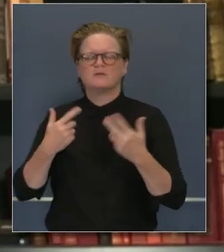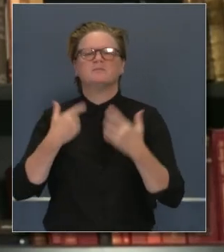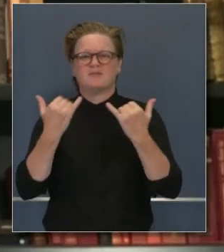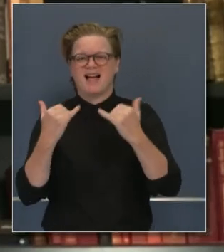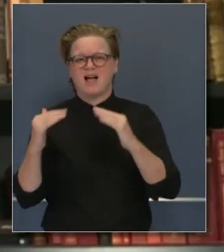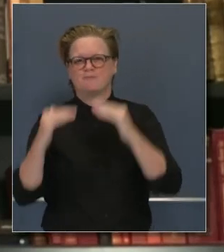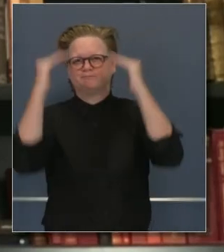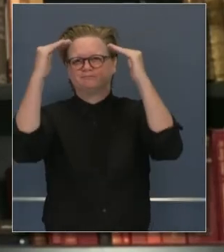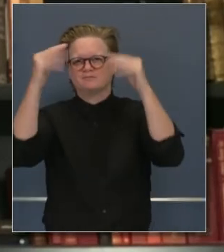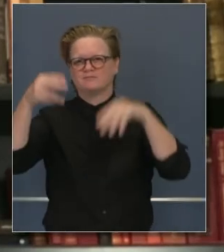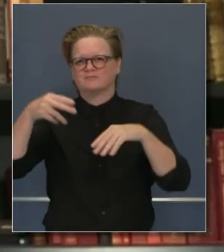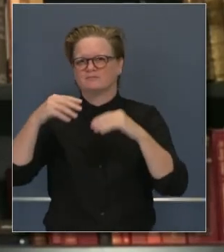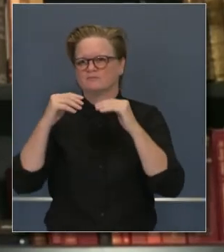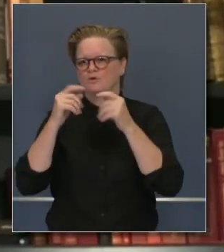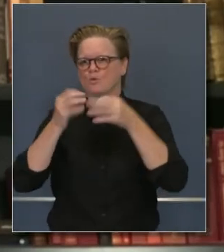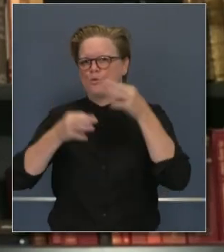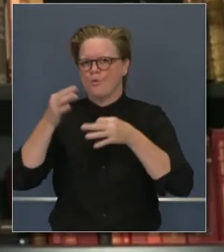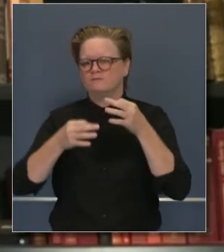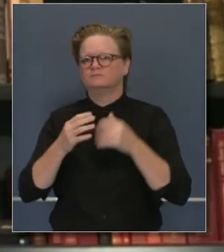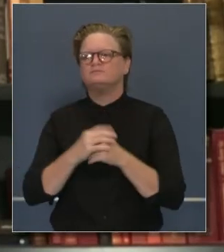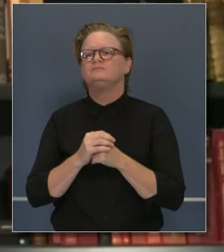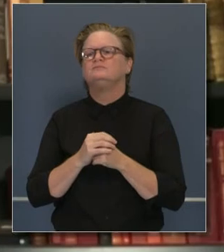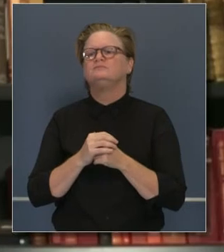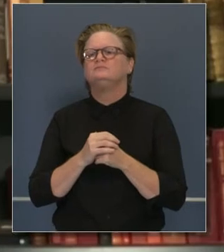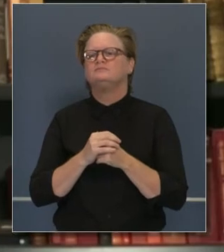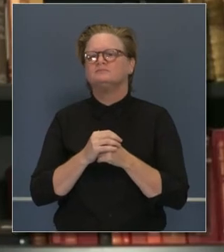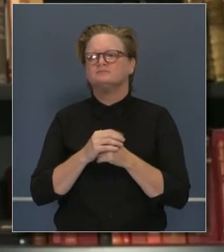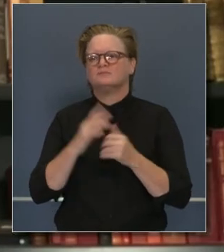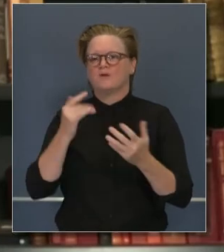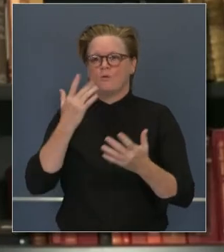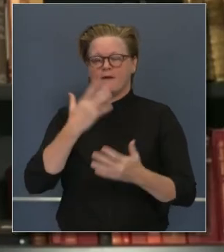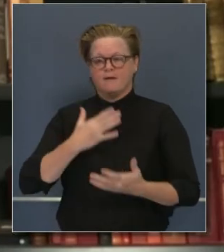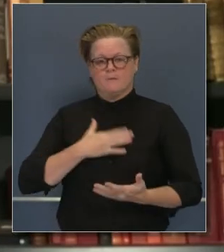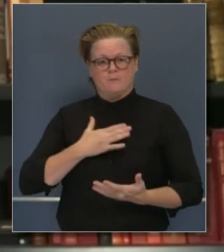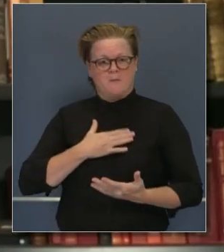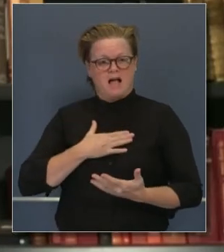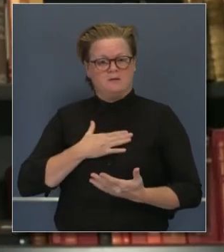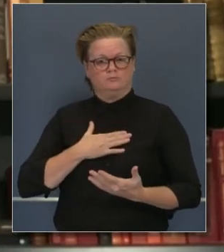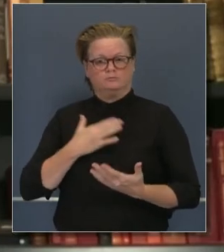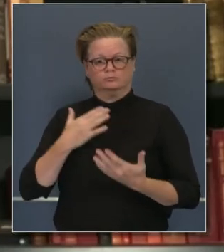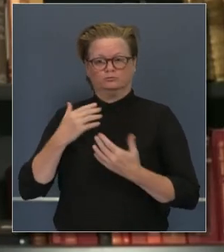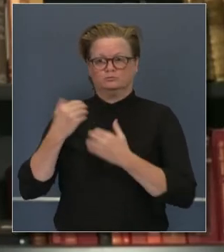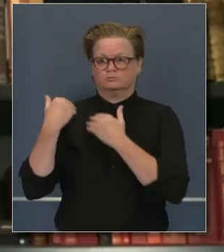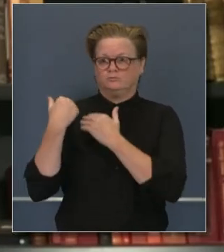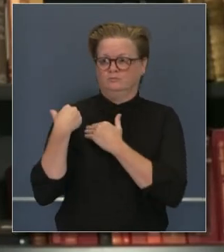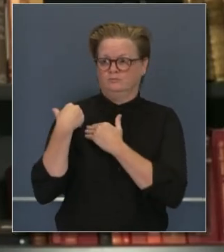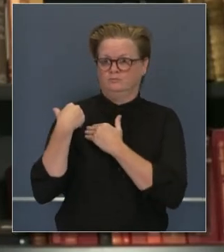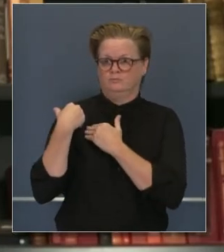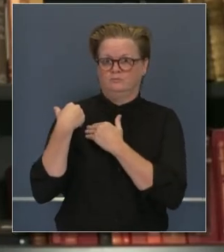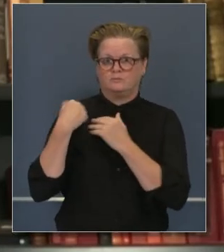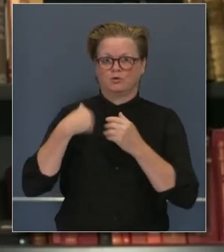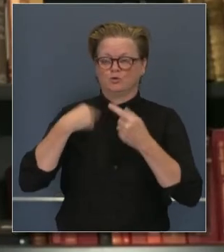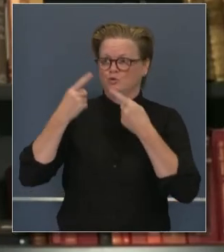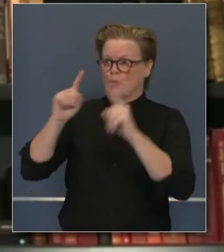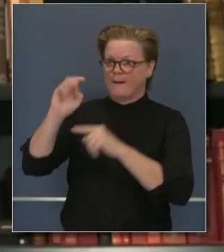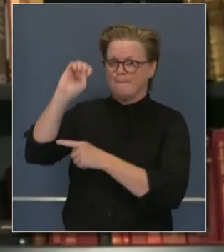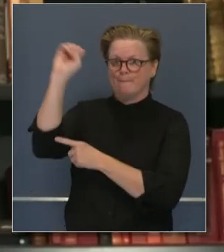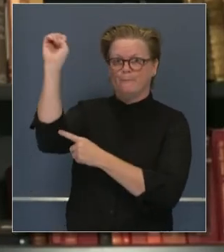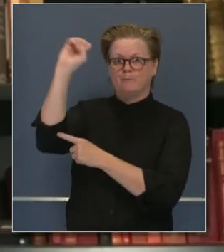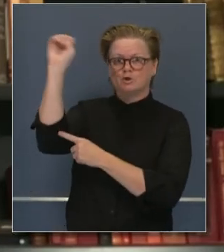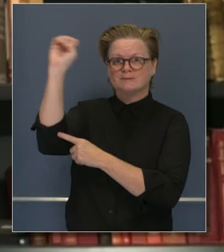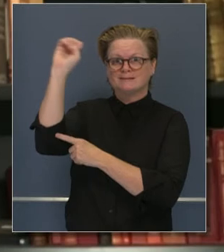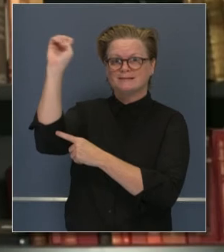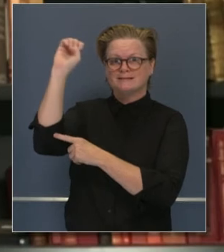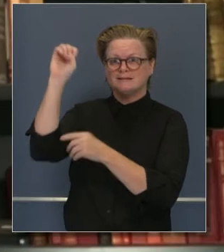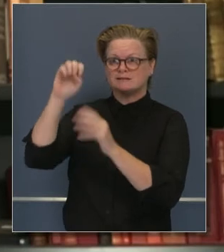personería legal, nuestra posición legal, que es fundamental para poder gobernar al Estado en un momento de crisis. Es una decisión sumamente